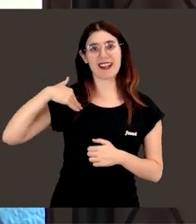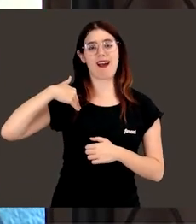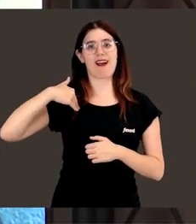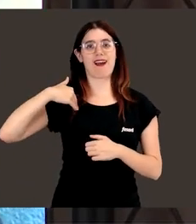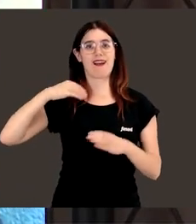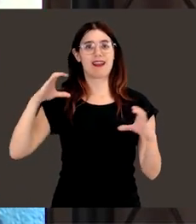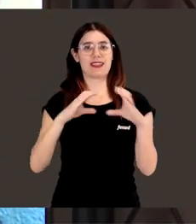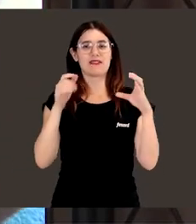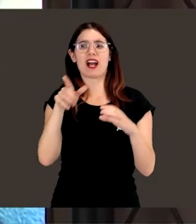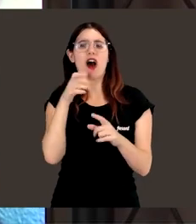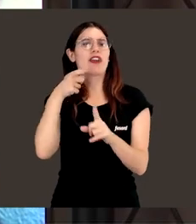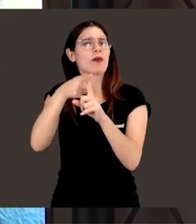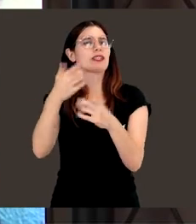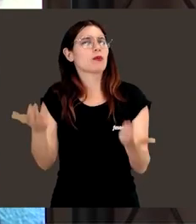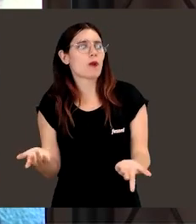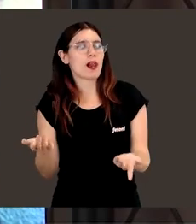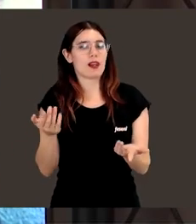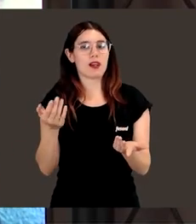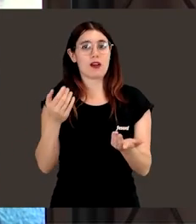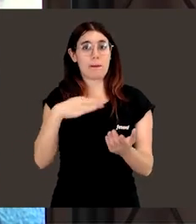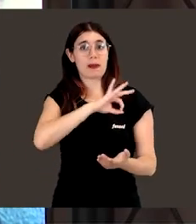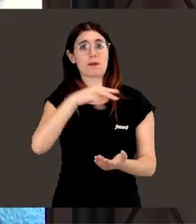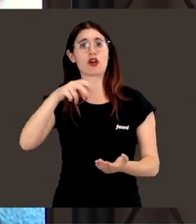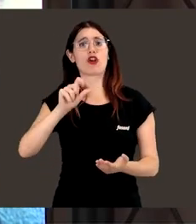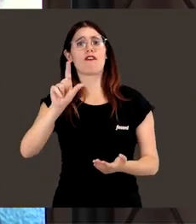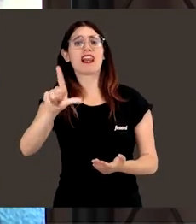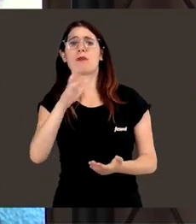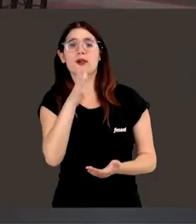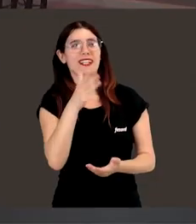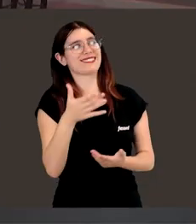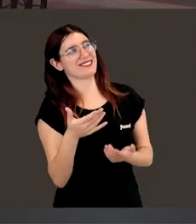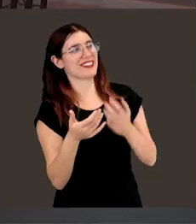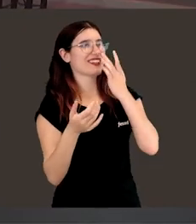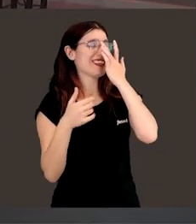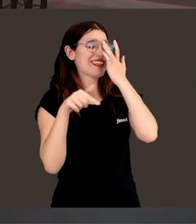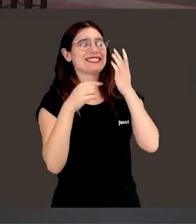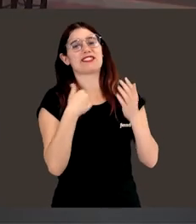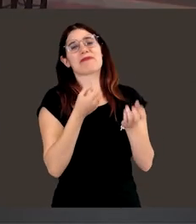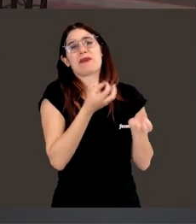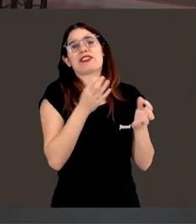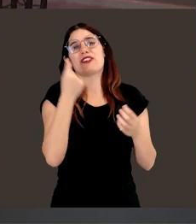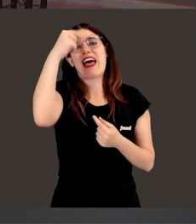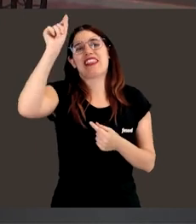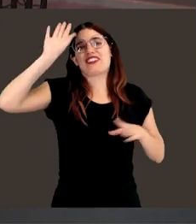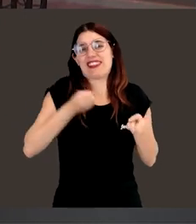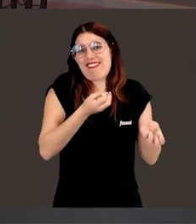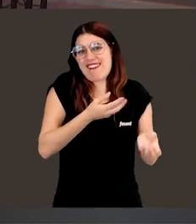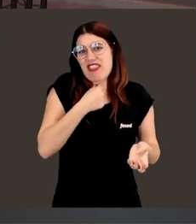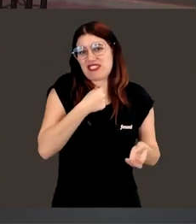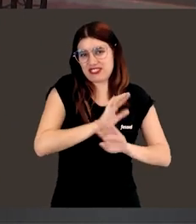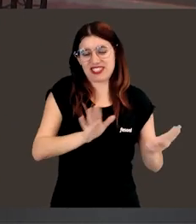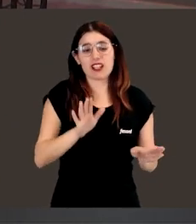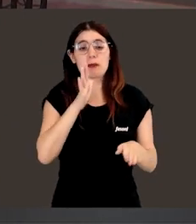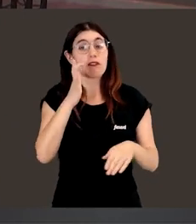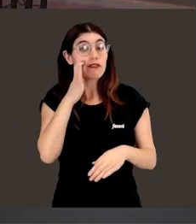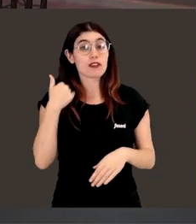¿Cuál es tu objetivo? Pues mi objetivo es el premio Nobel. Explícanos. Bueno, esto me pasó, esto lo cuento como una anécdota, lo cuento, ¿no?